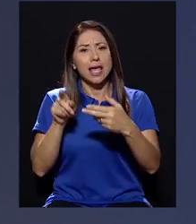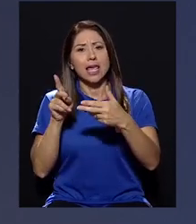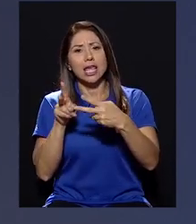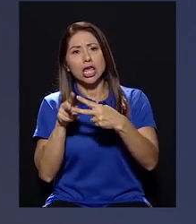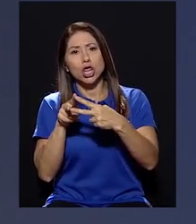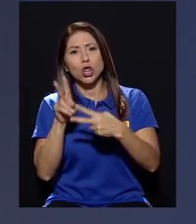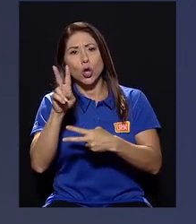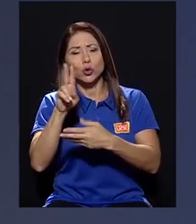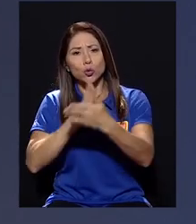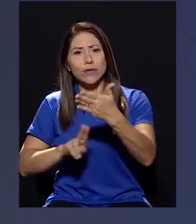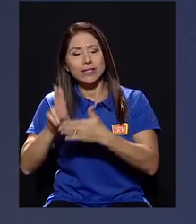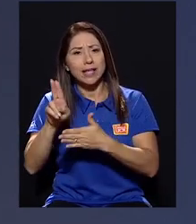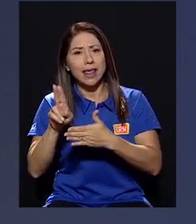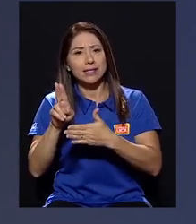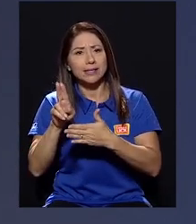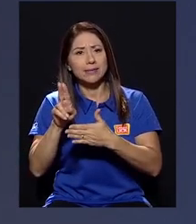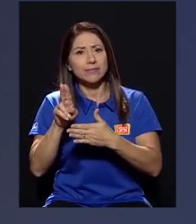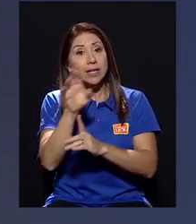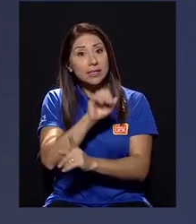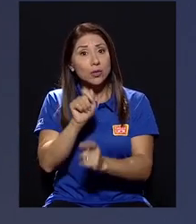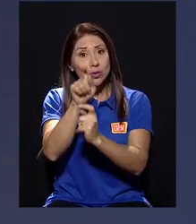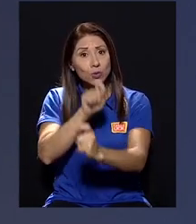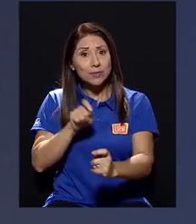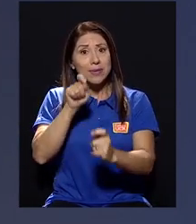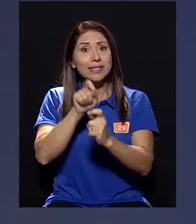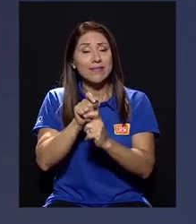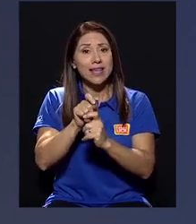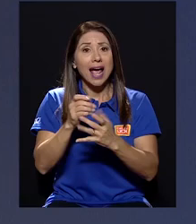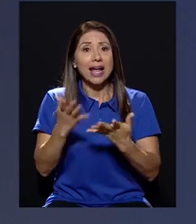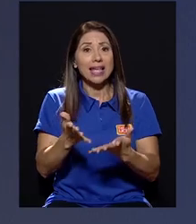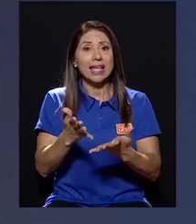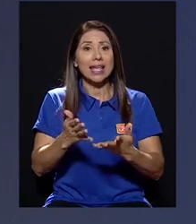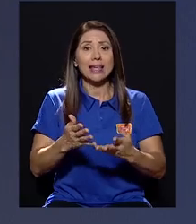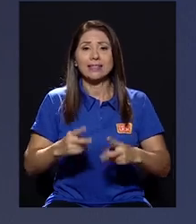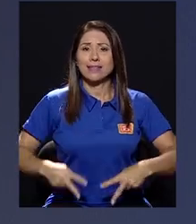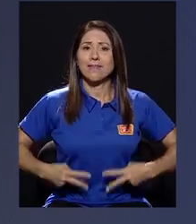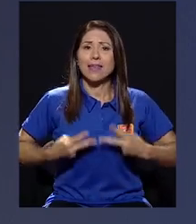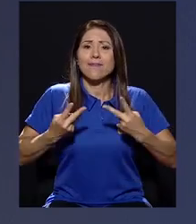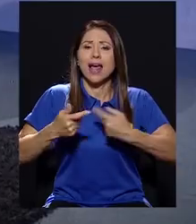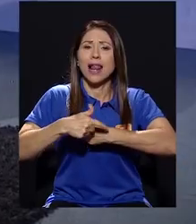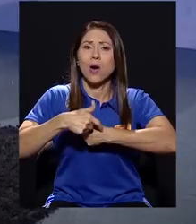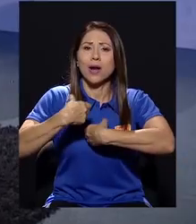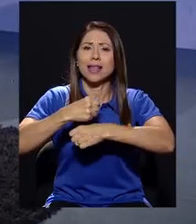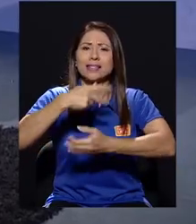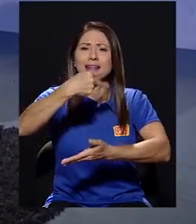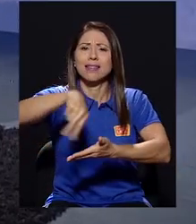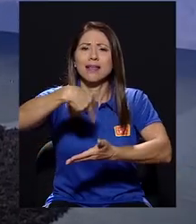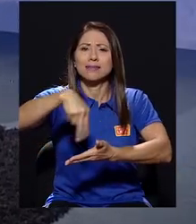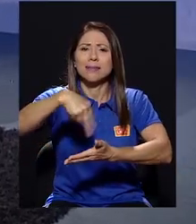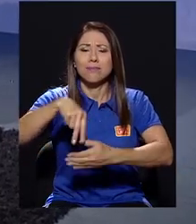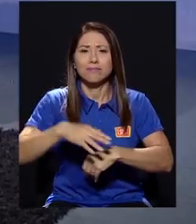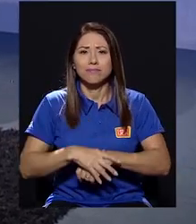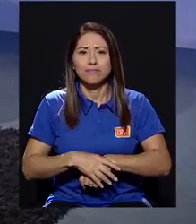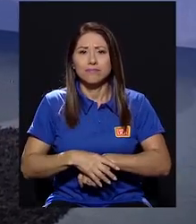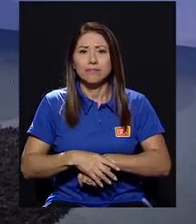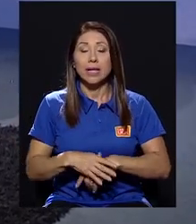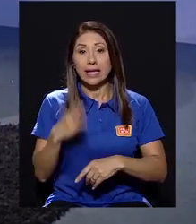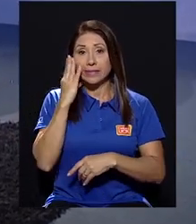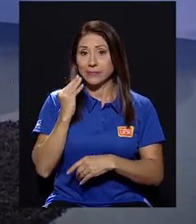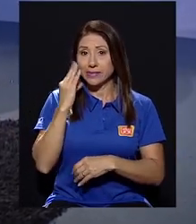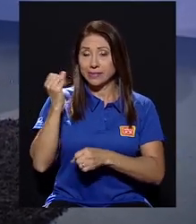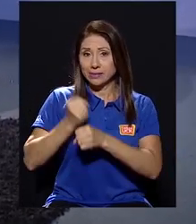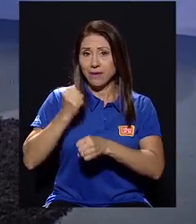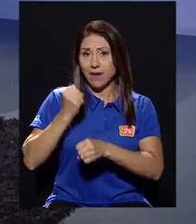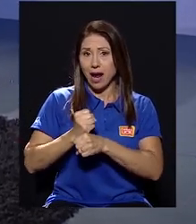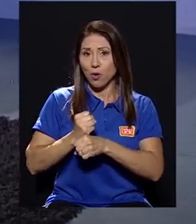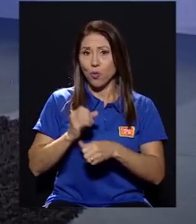el caso específico de la realidad que se vive a la hora de hacer danza. Bueno, la experiencia de trabajo que